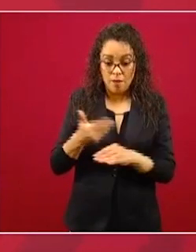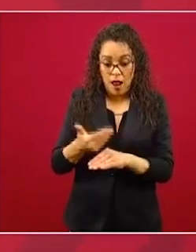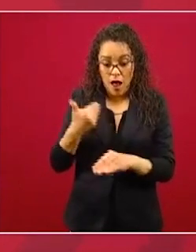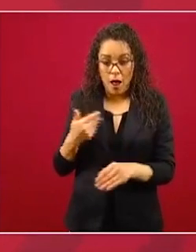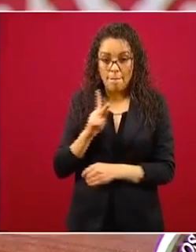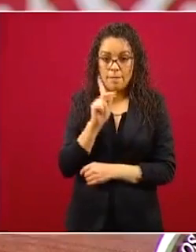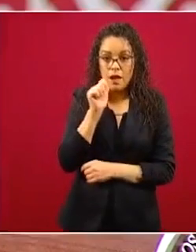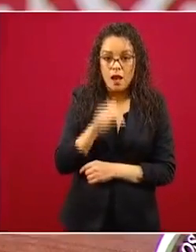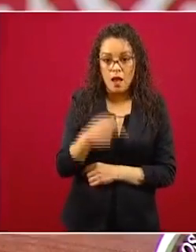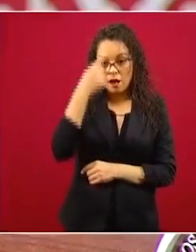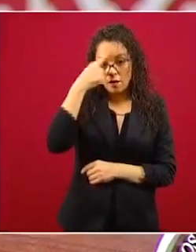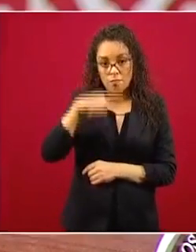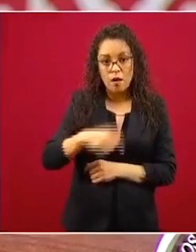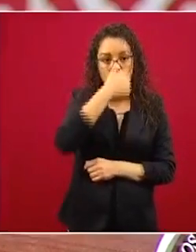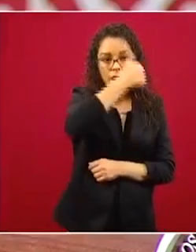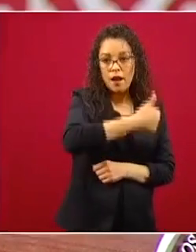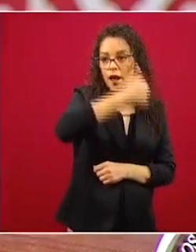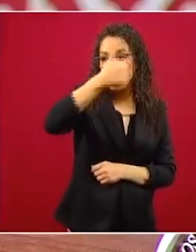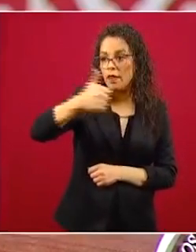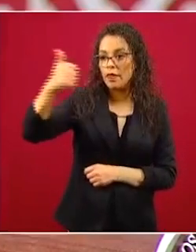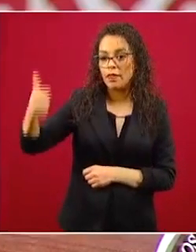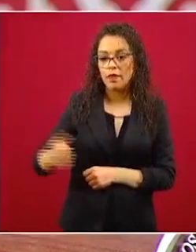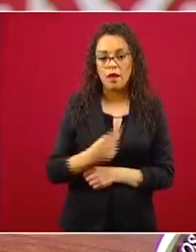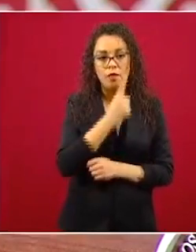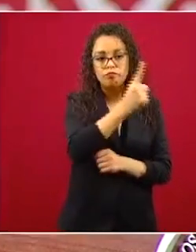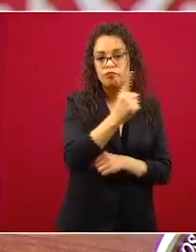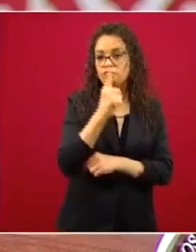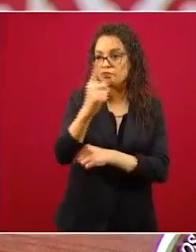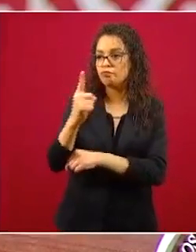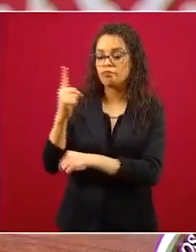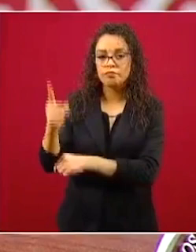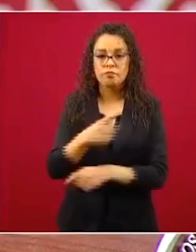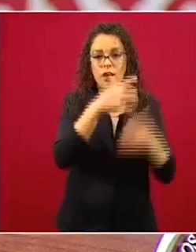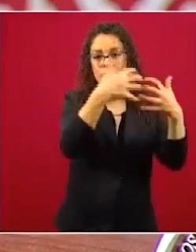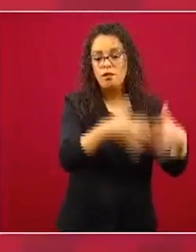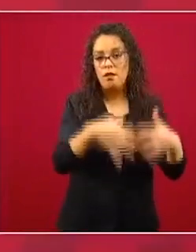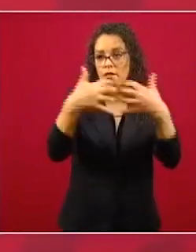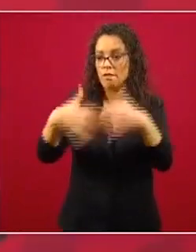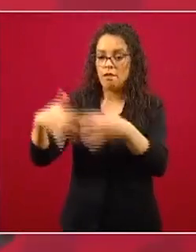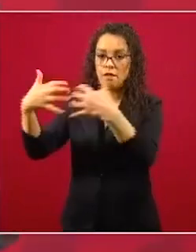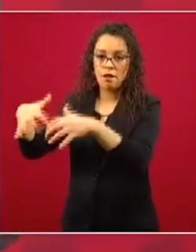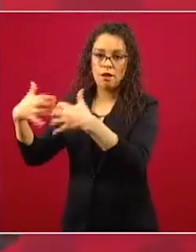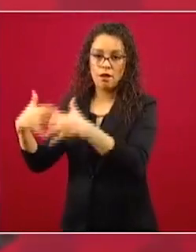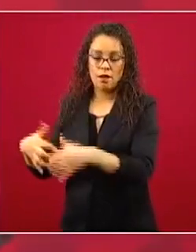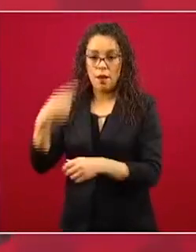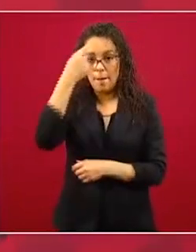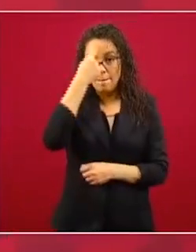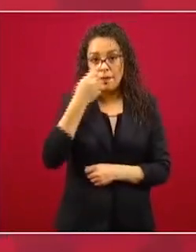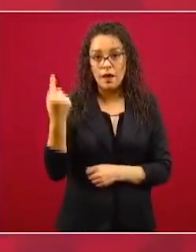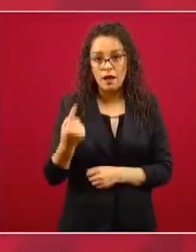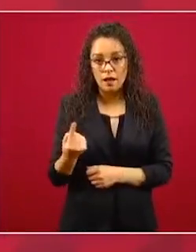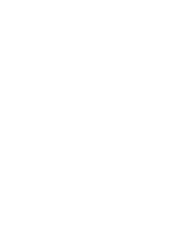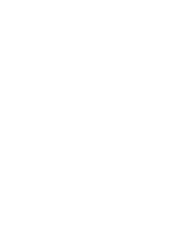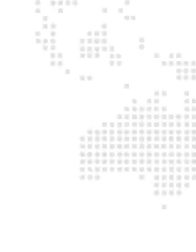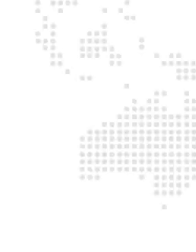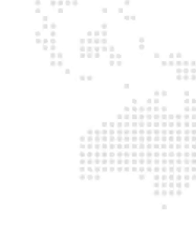refinerías. Y el propósito es que no contaminen.